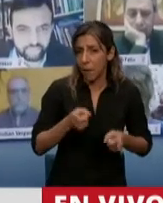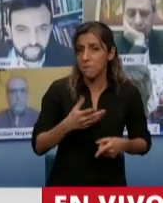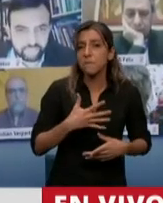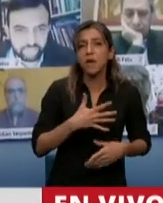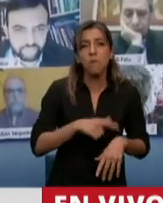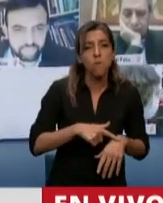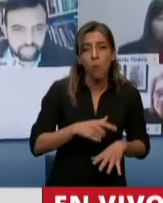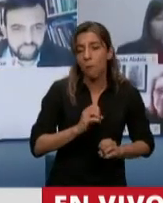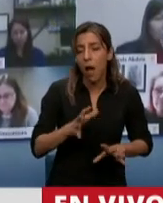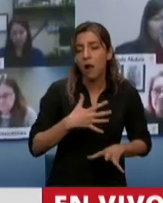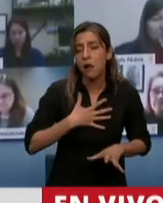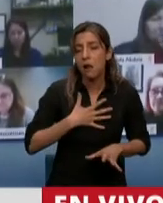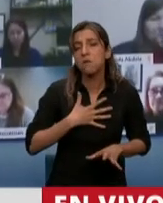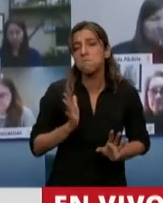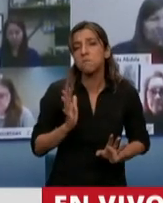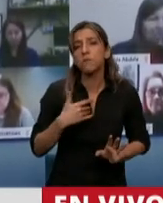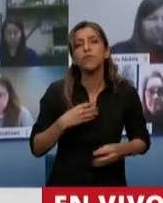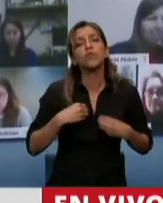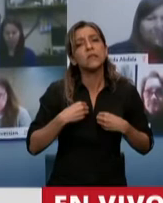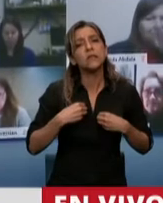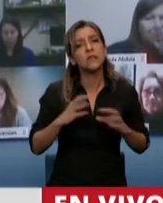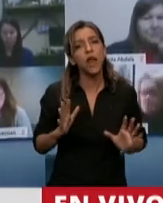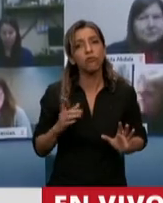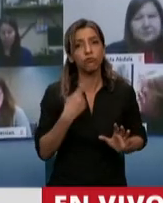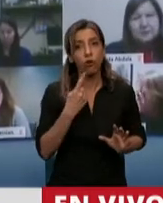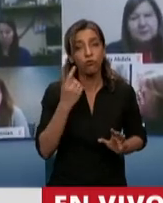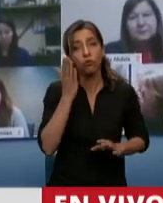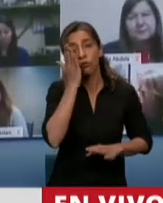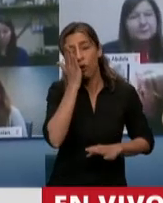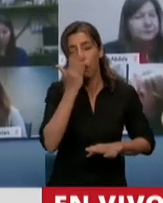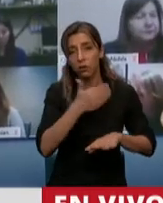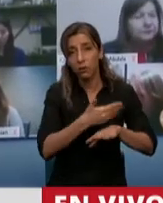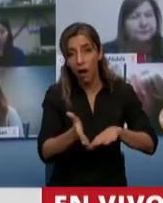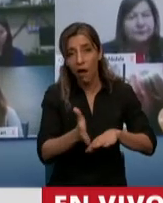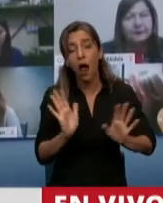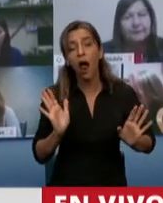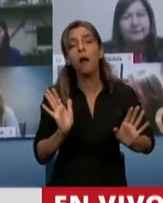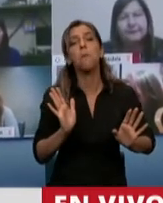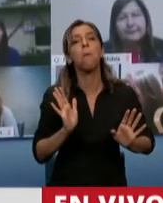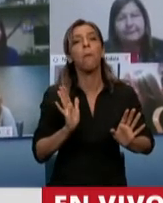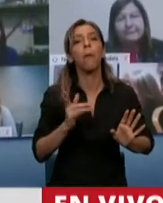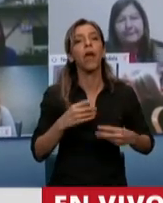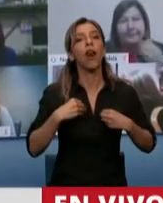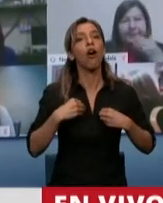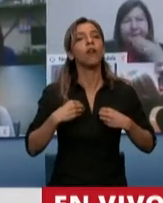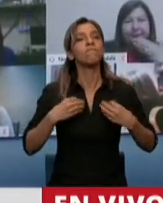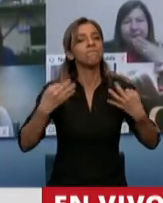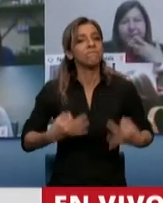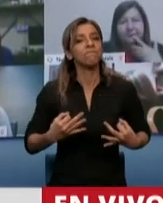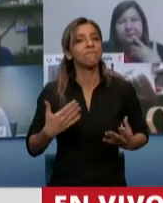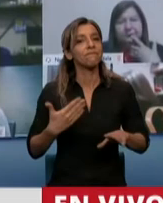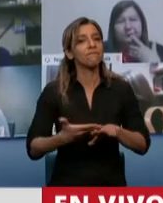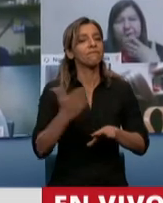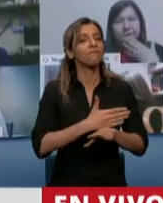dormir muy tarde con la tranquilidad de conciencia de saber que estamos cumpliendo con lo que nos hemos comprometido con